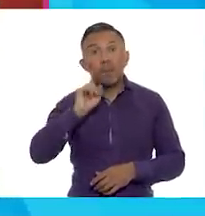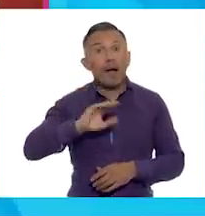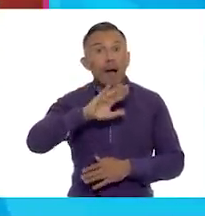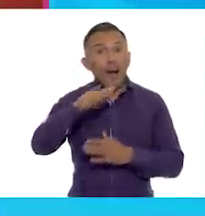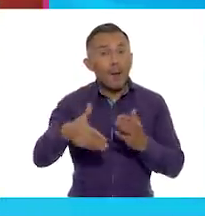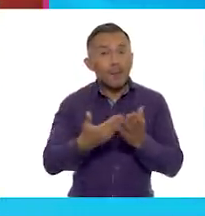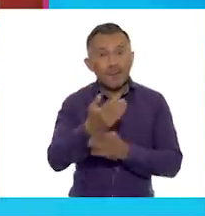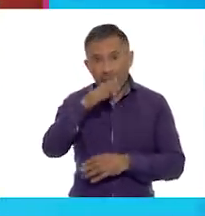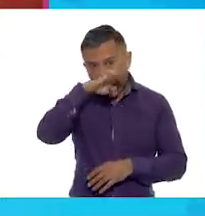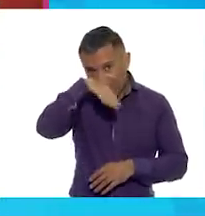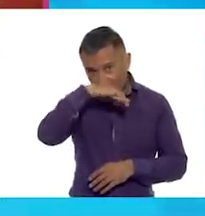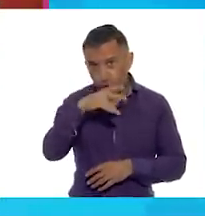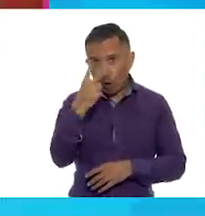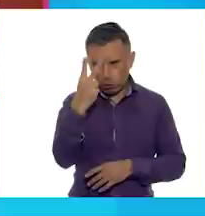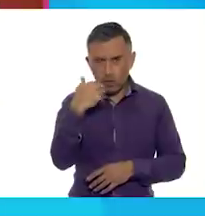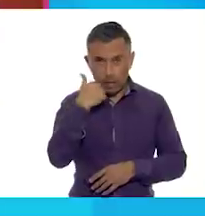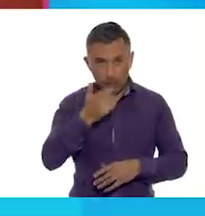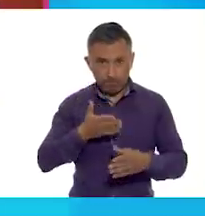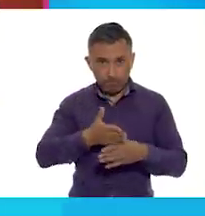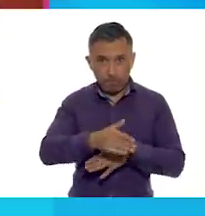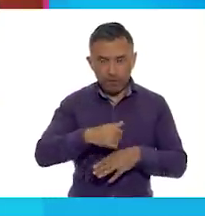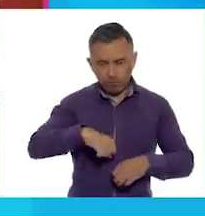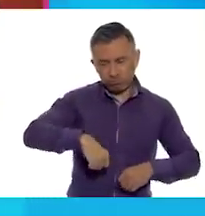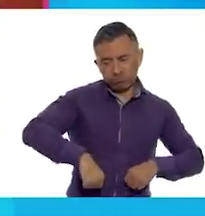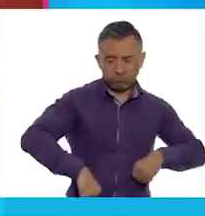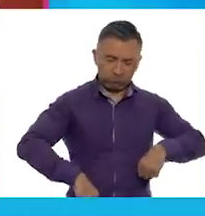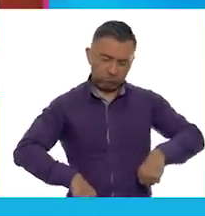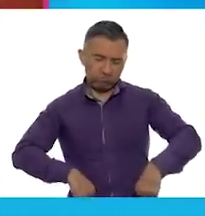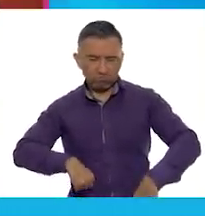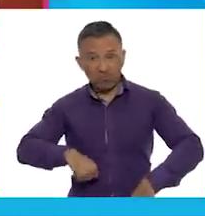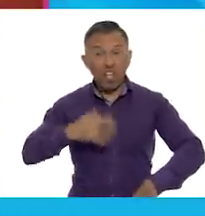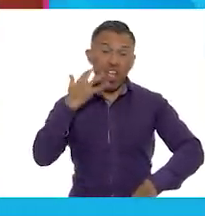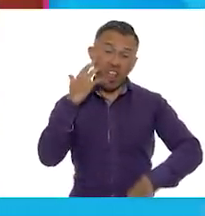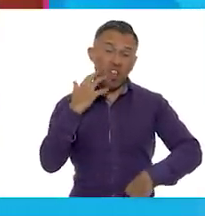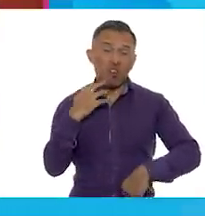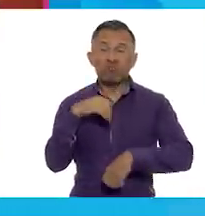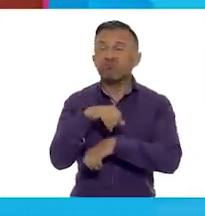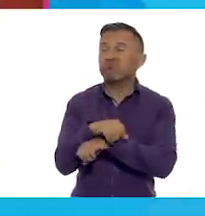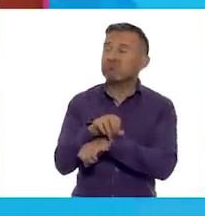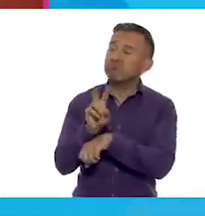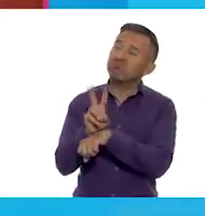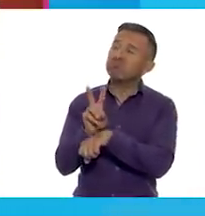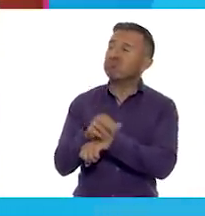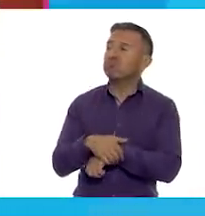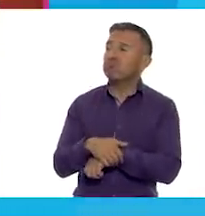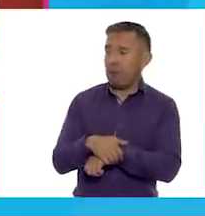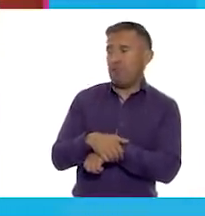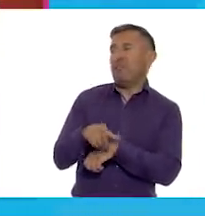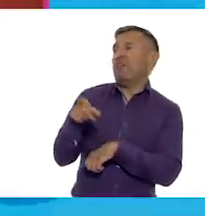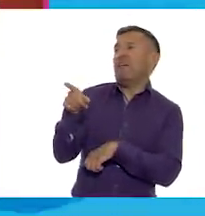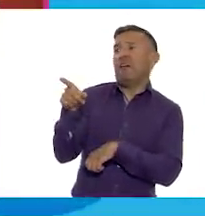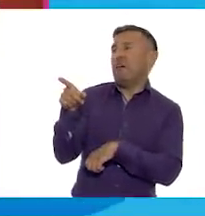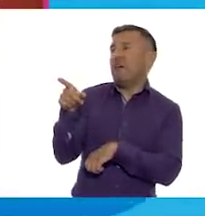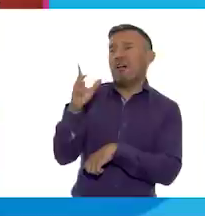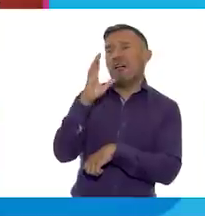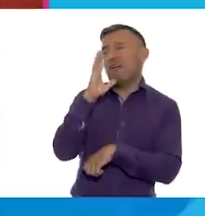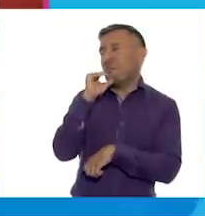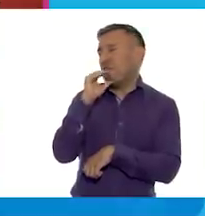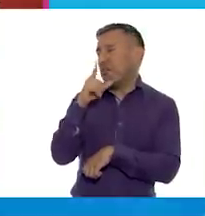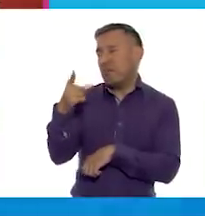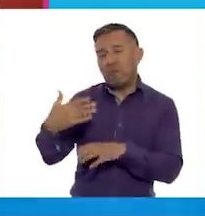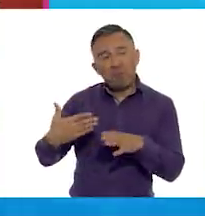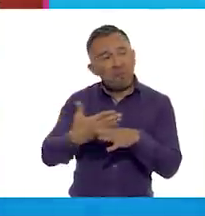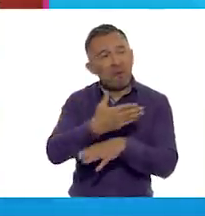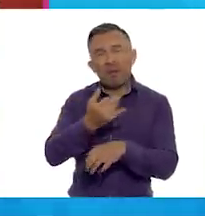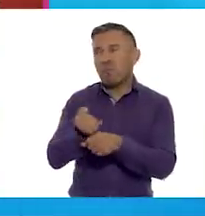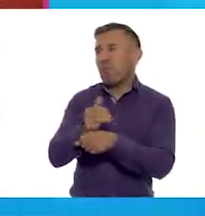elefantes, y este león vigilante le dijo, ¡Oh, no, no, no, no! ¡Imposible! ¡Ya